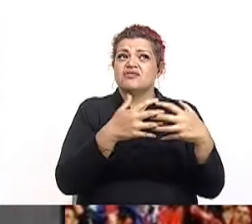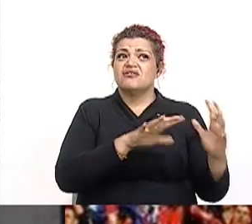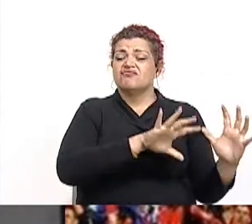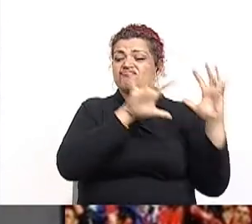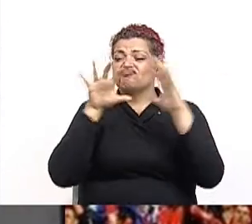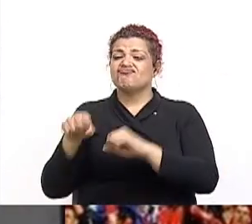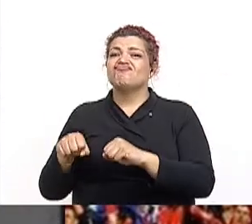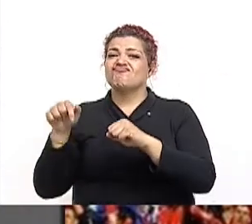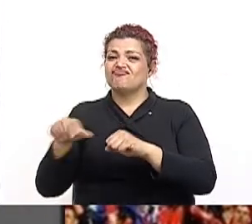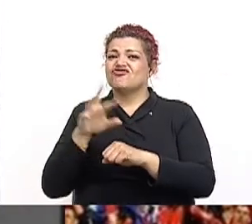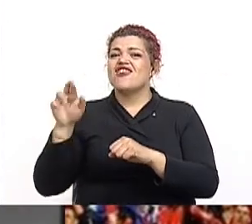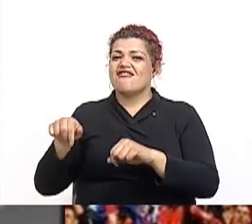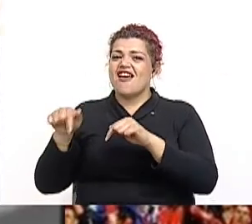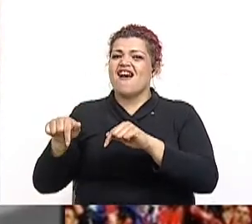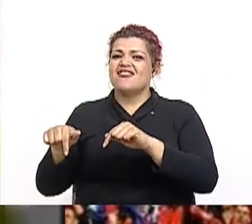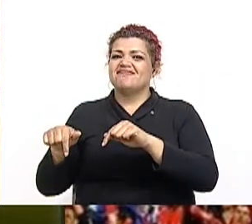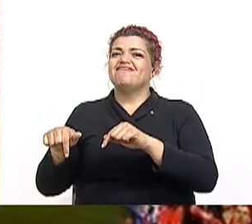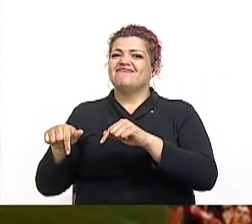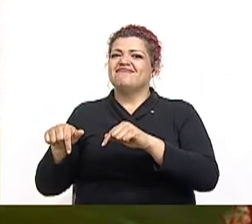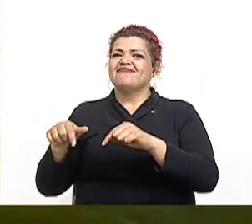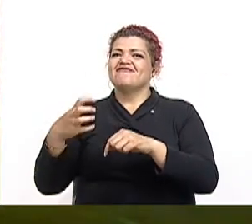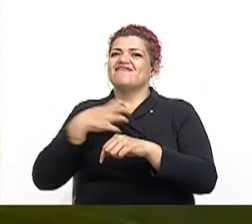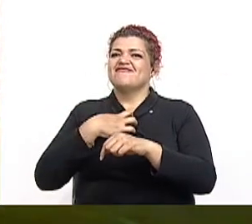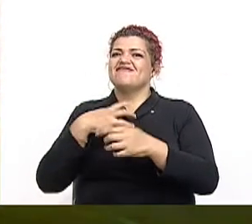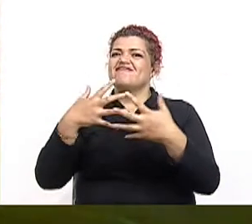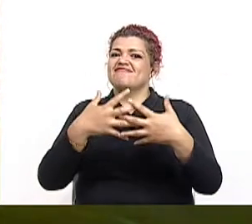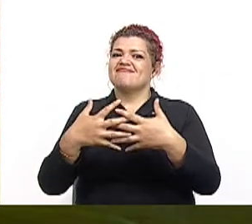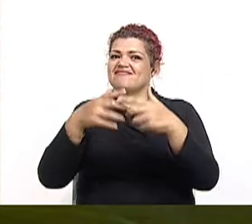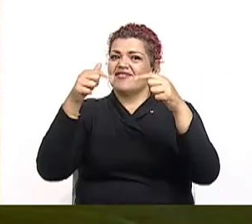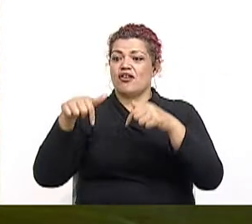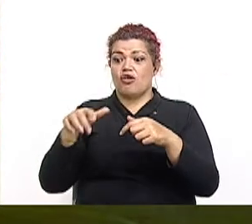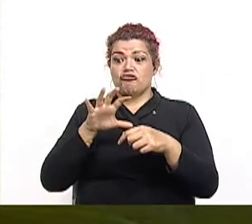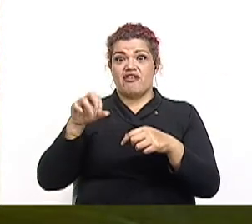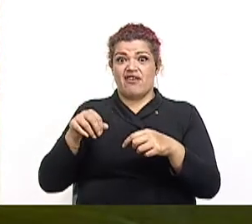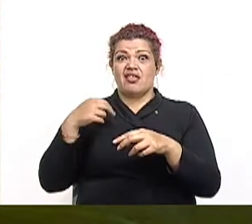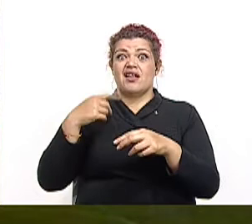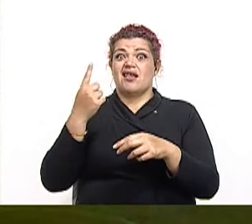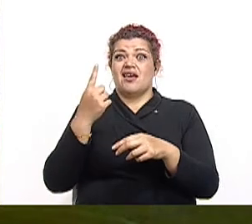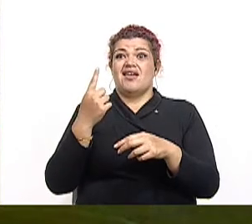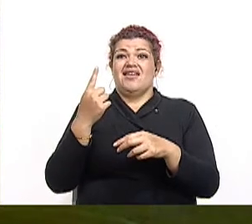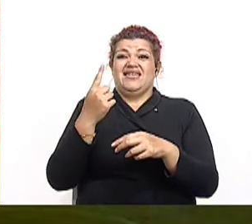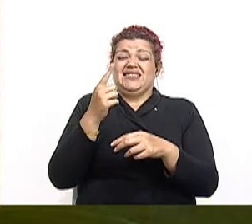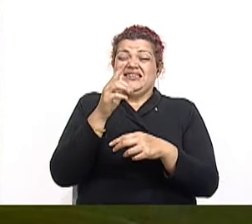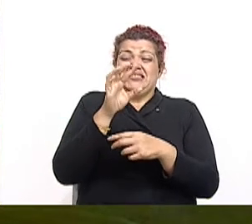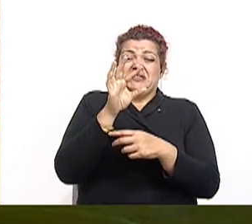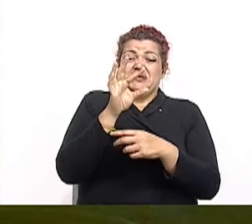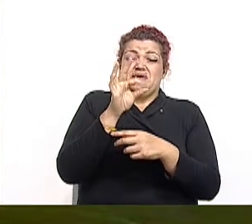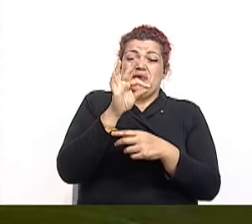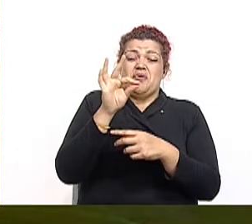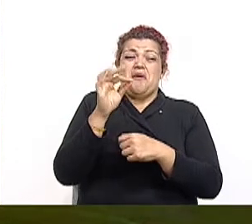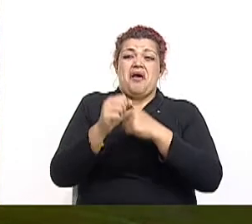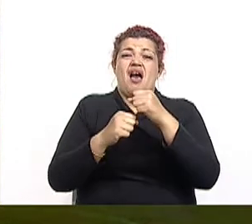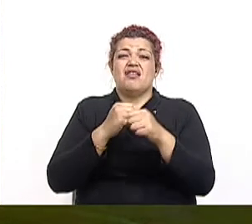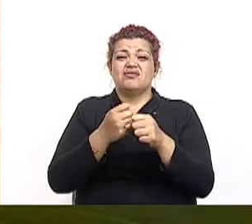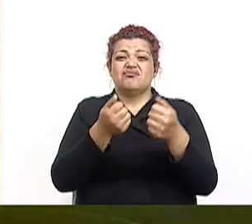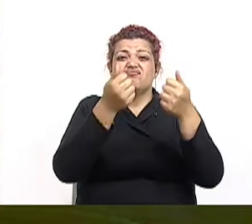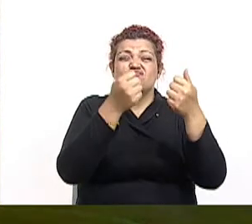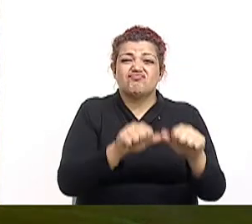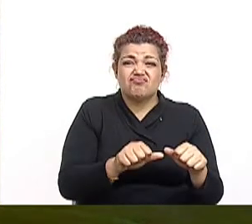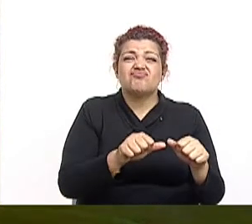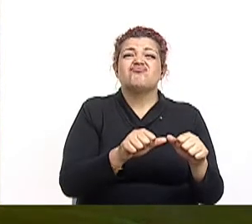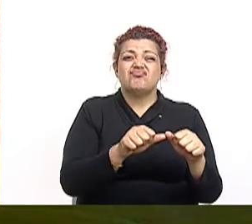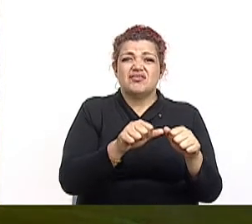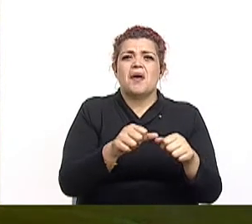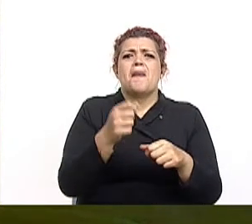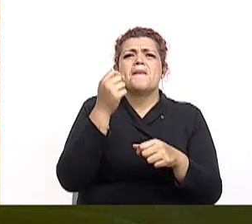Bueno, en la primera parte de este partido hay que recordar aquel acuerdo entre Maynor Kir y